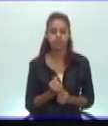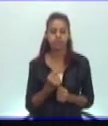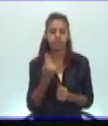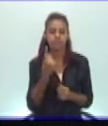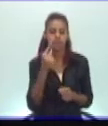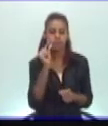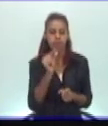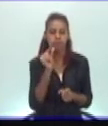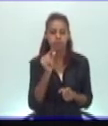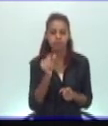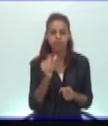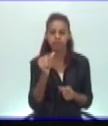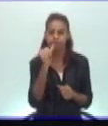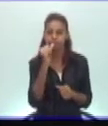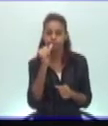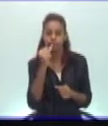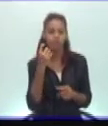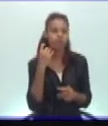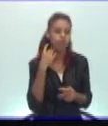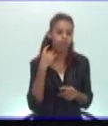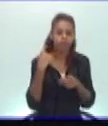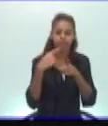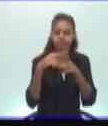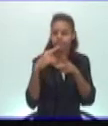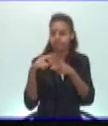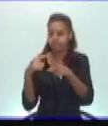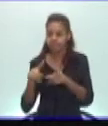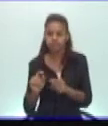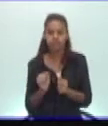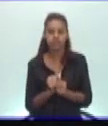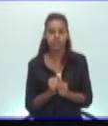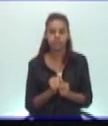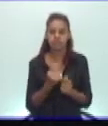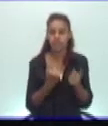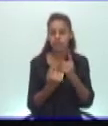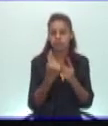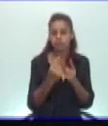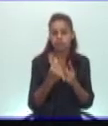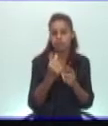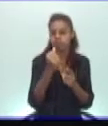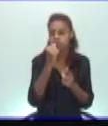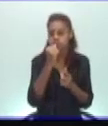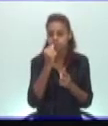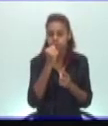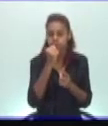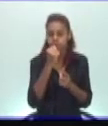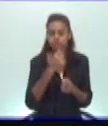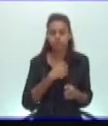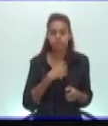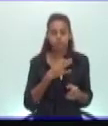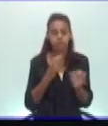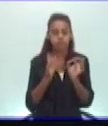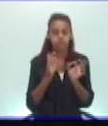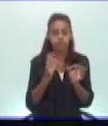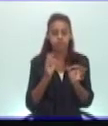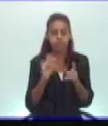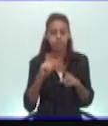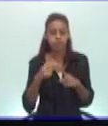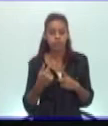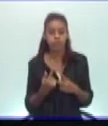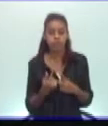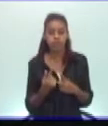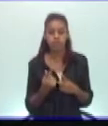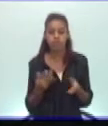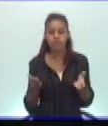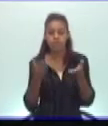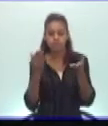adicciones, a esas drogas que a veces consumimos, que ustedes saben que tienen que tener en cuenta para el desarrollo del seminario